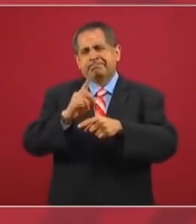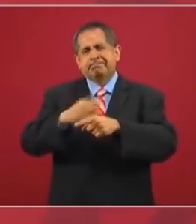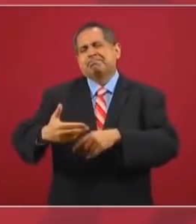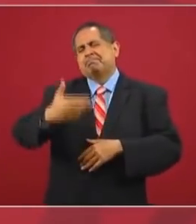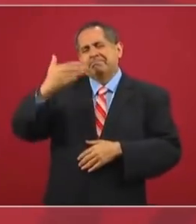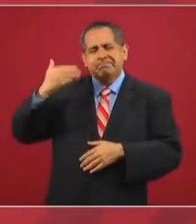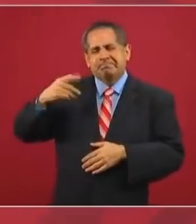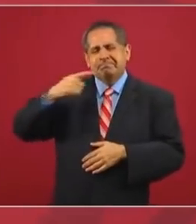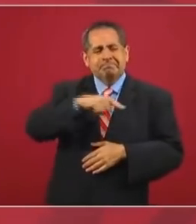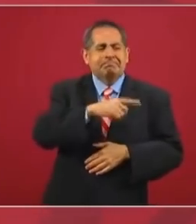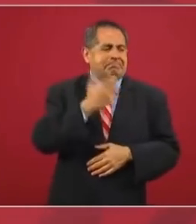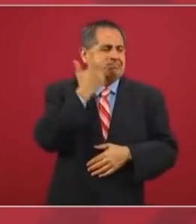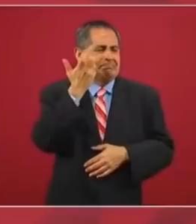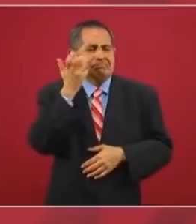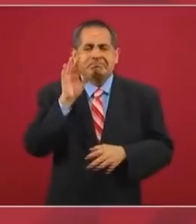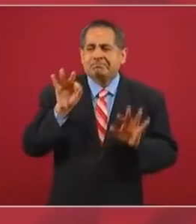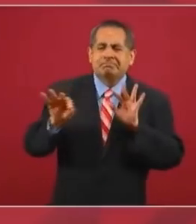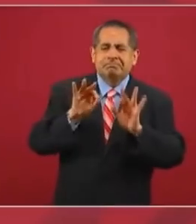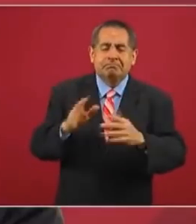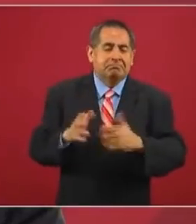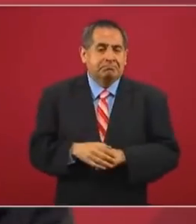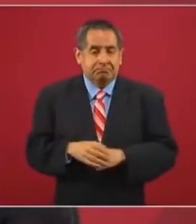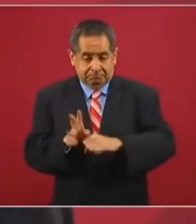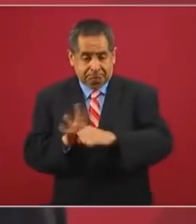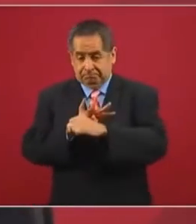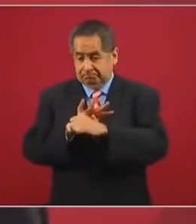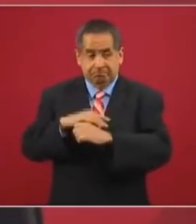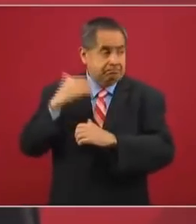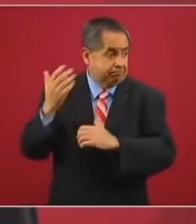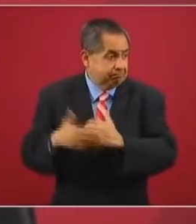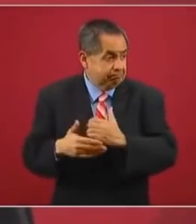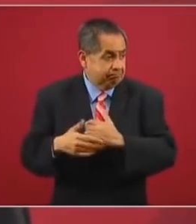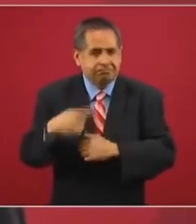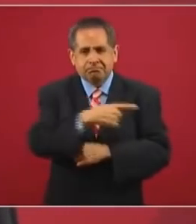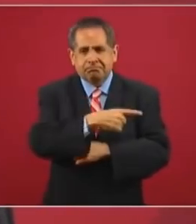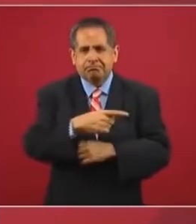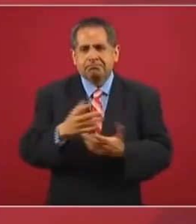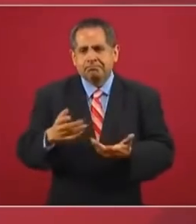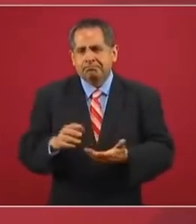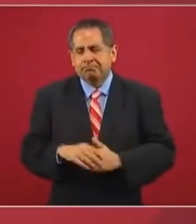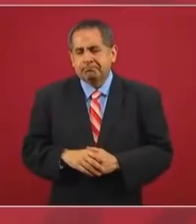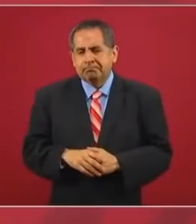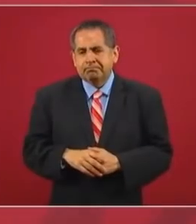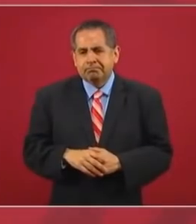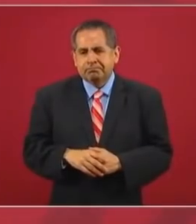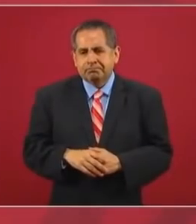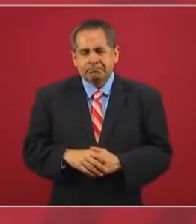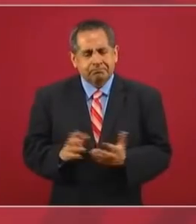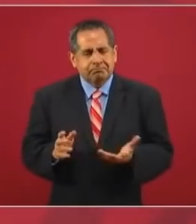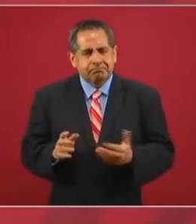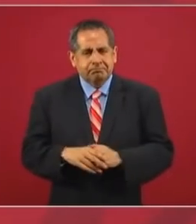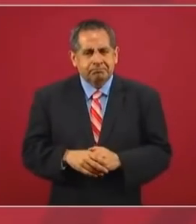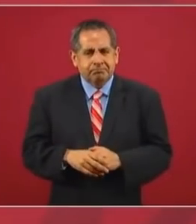Y va a concluir la pandemia, así